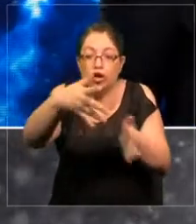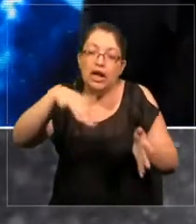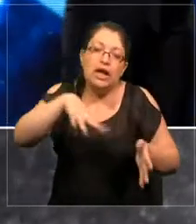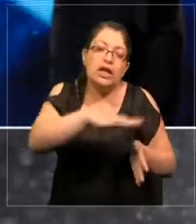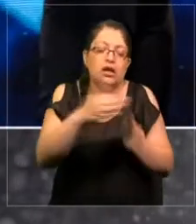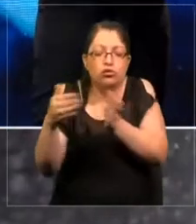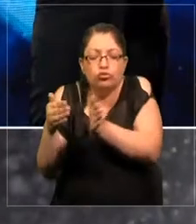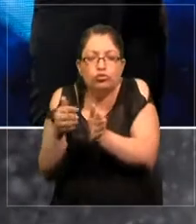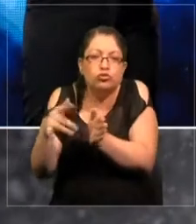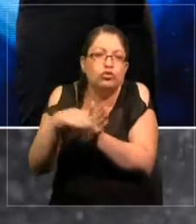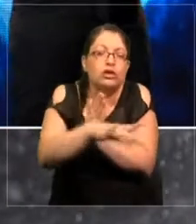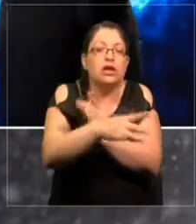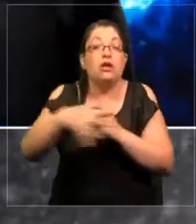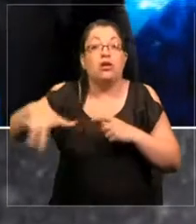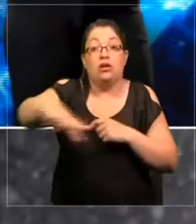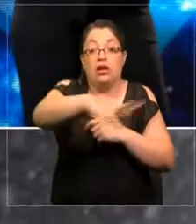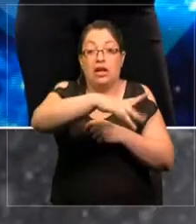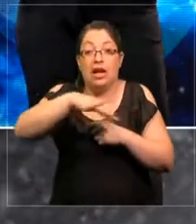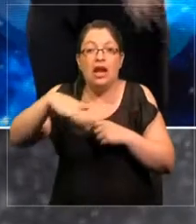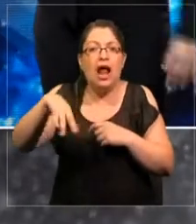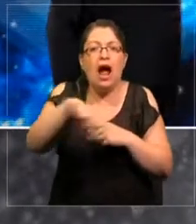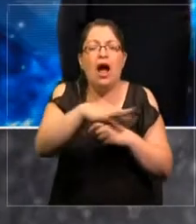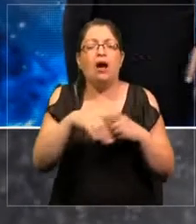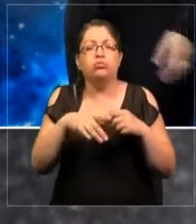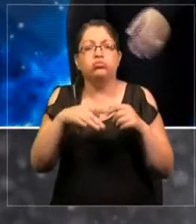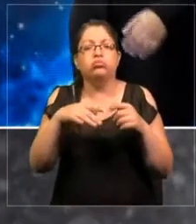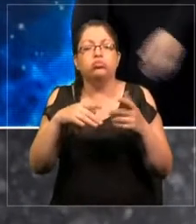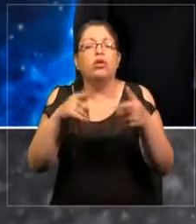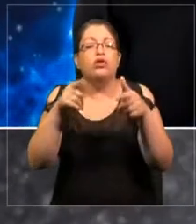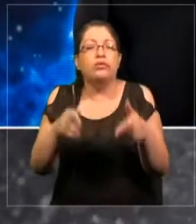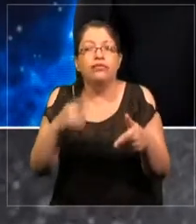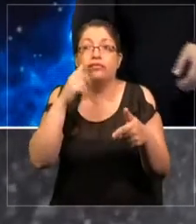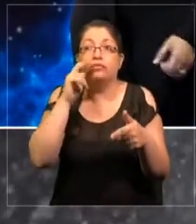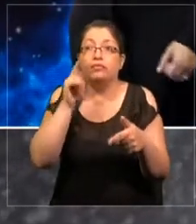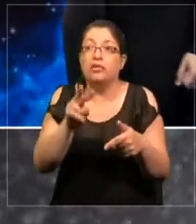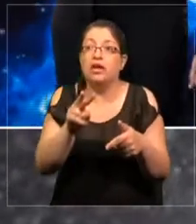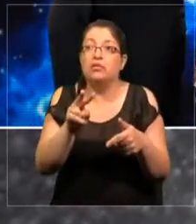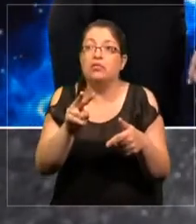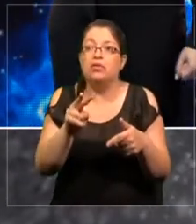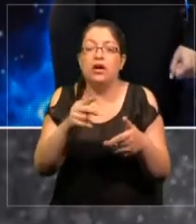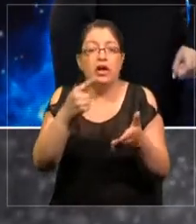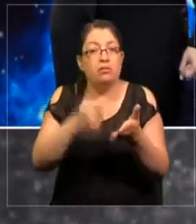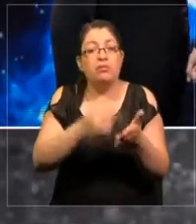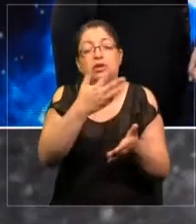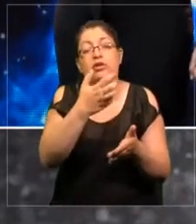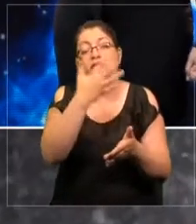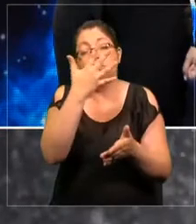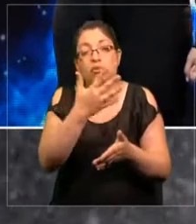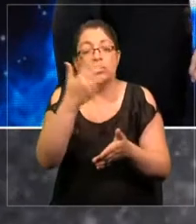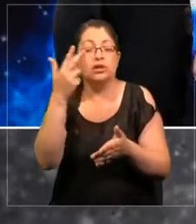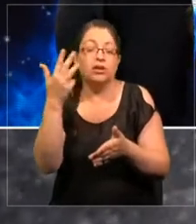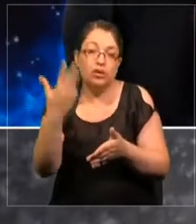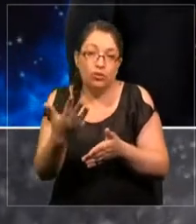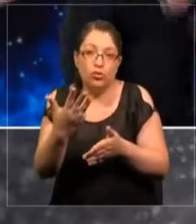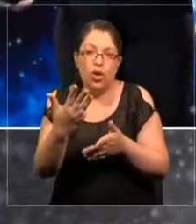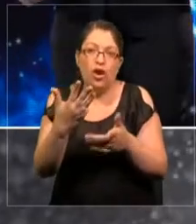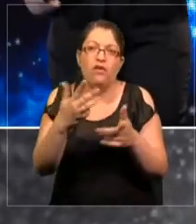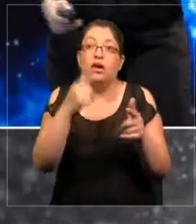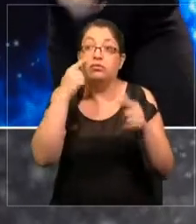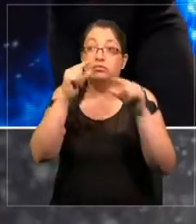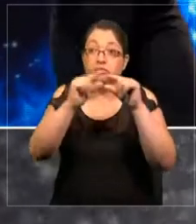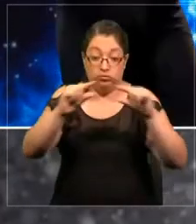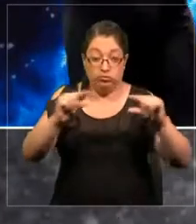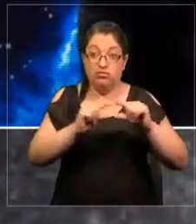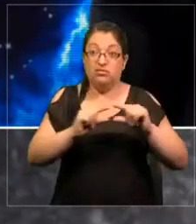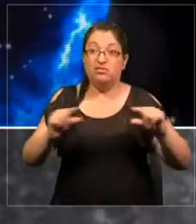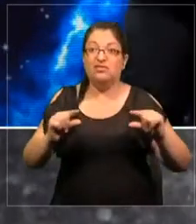esteros, lagos, reservorios, vemos que son en 1959, en las últimas dos líneas,